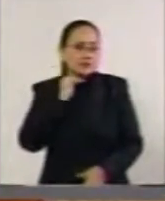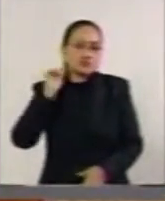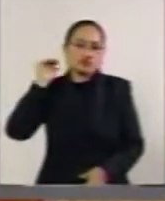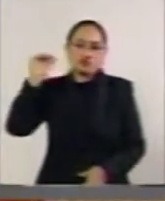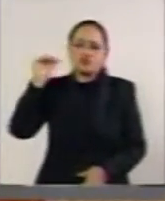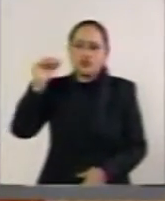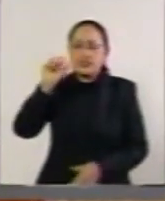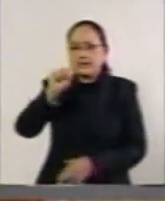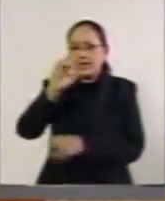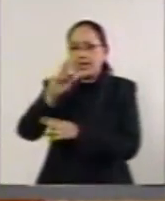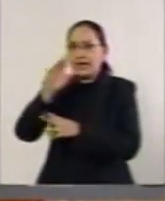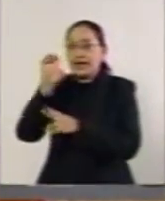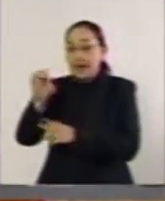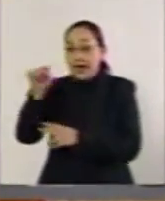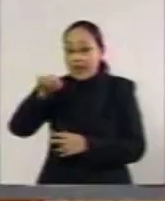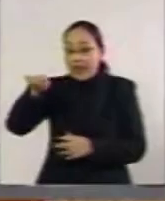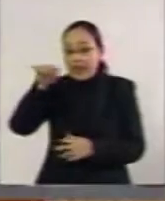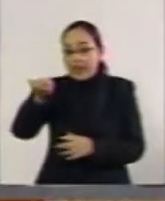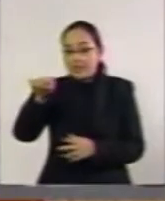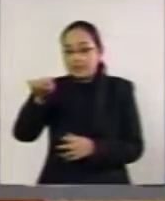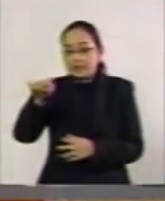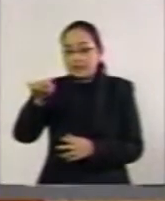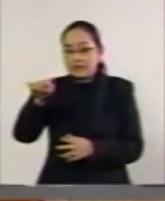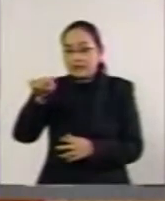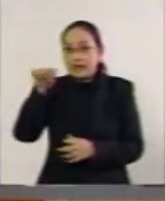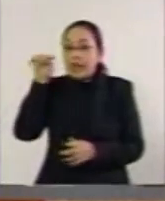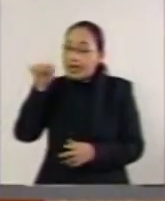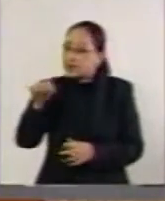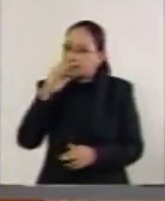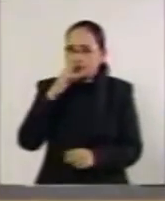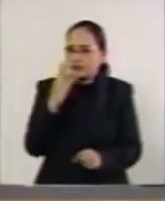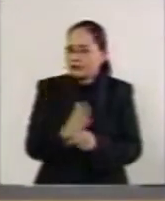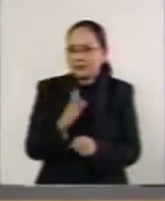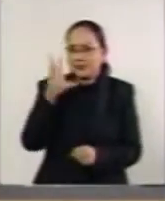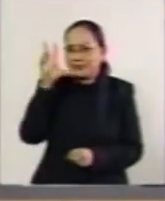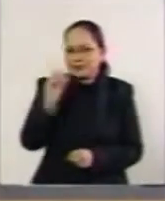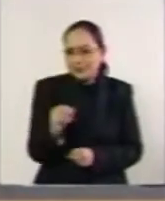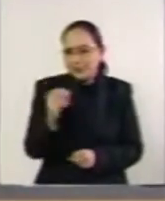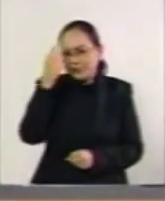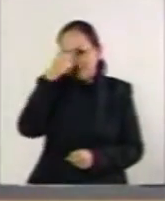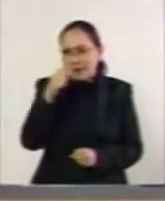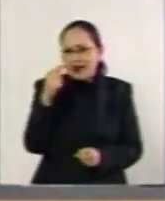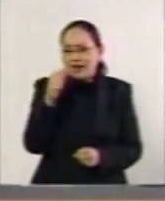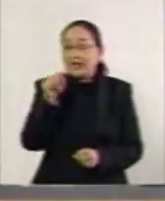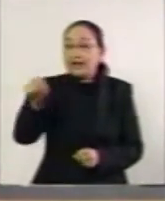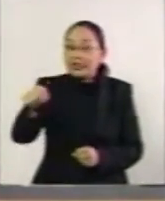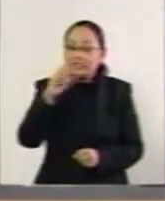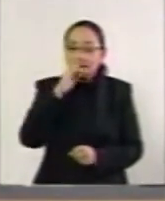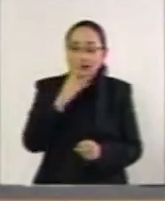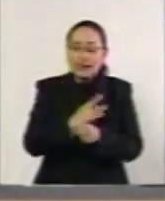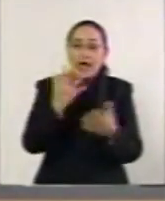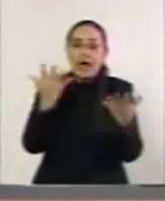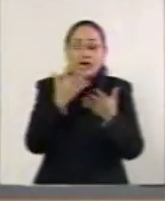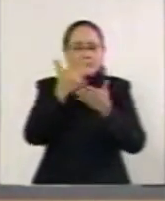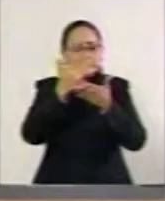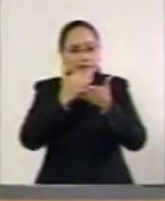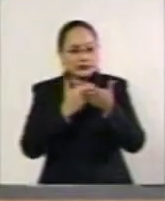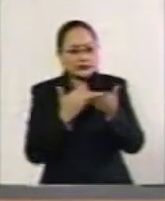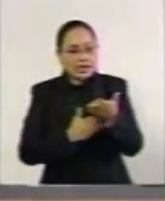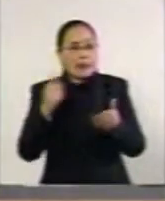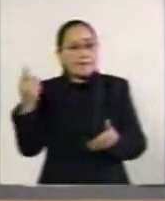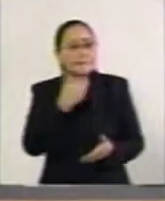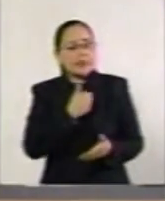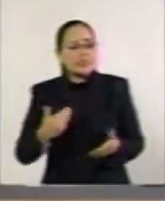respetuosamente a la Secretaría de Relaciones Exteriores, cuando no es la que tiene la facultad, para que realice las cuestiones necesarias a fin de que el Poder